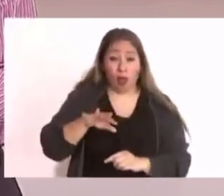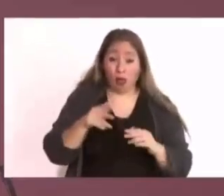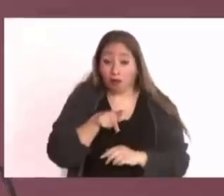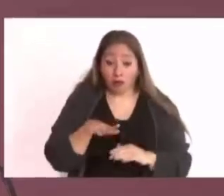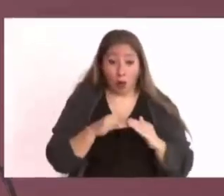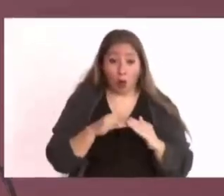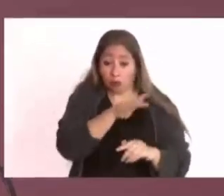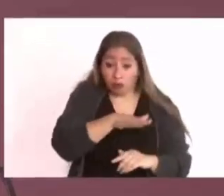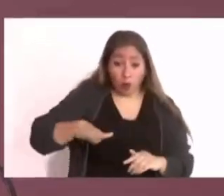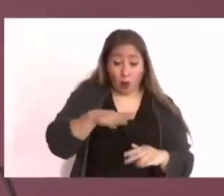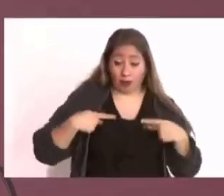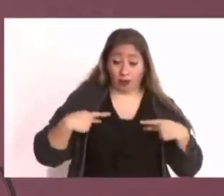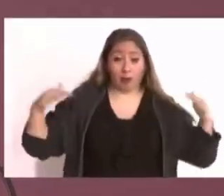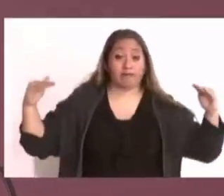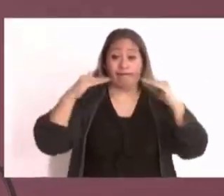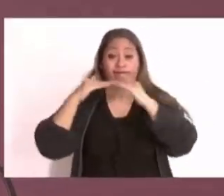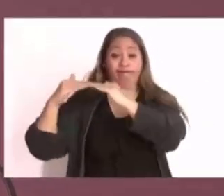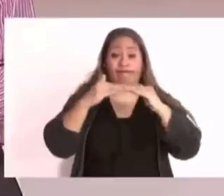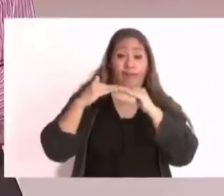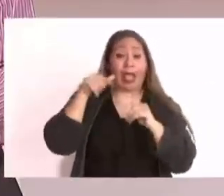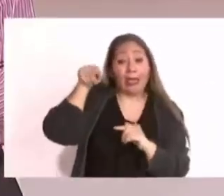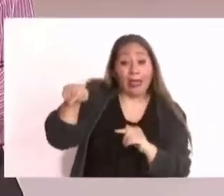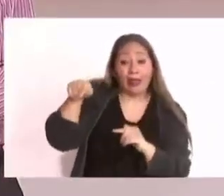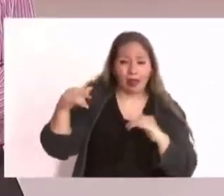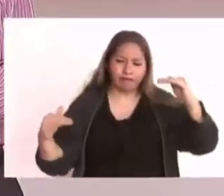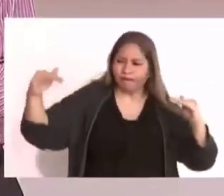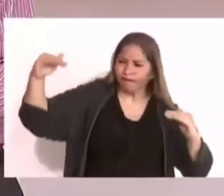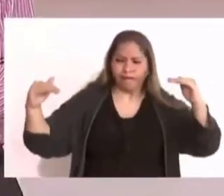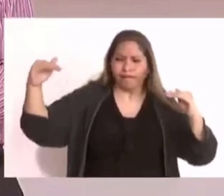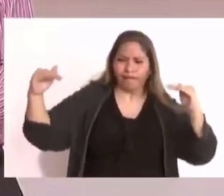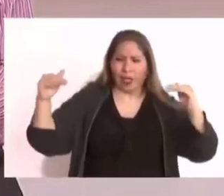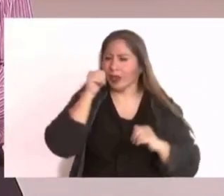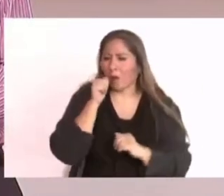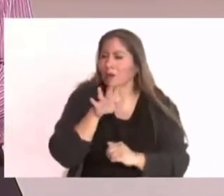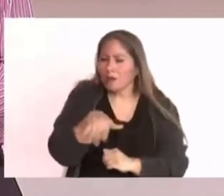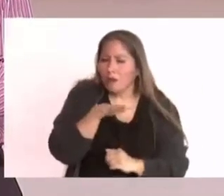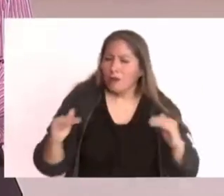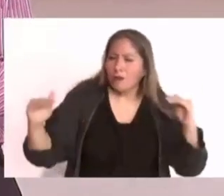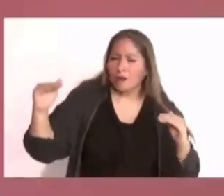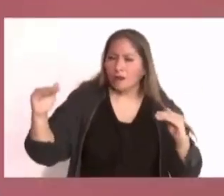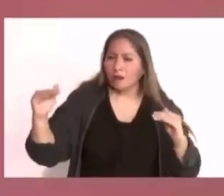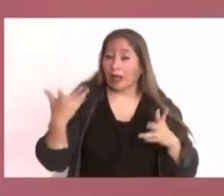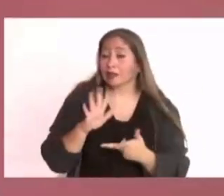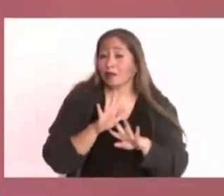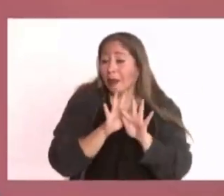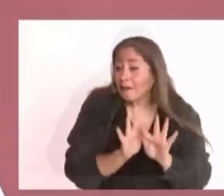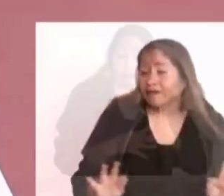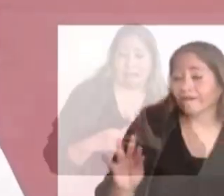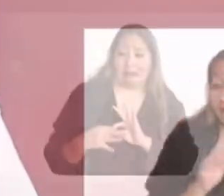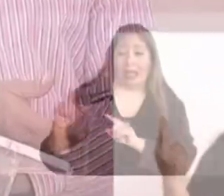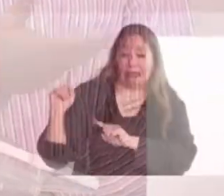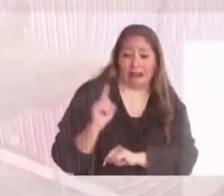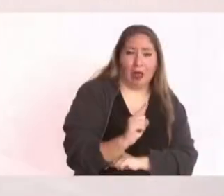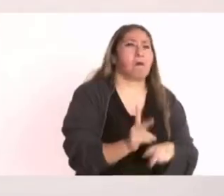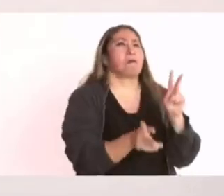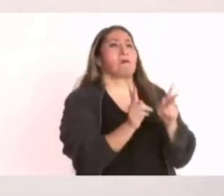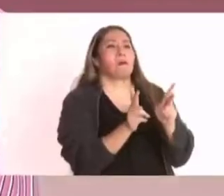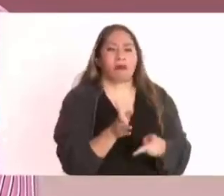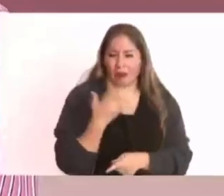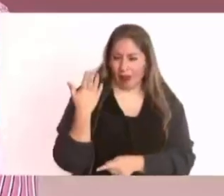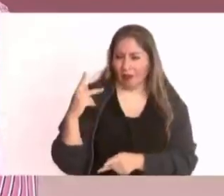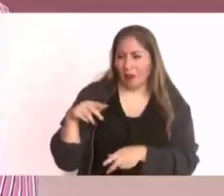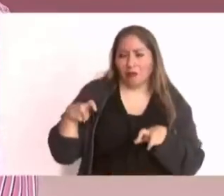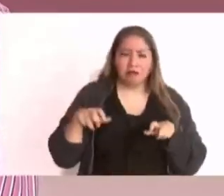poder en sus manos. Eso es la democracia. Son contrapesos, equilibrios, que son indispensables. Ahora platicando, estamos